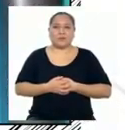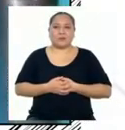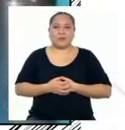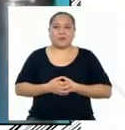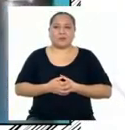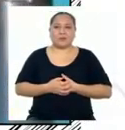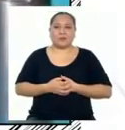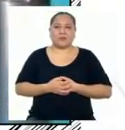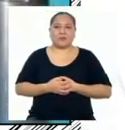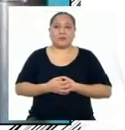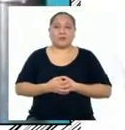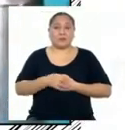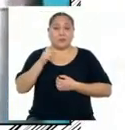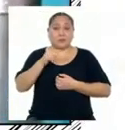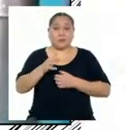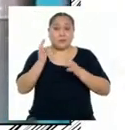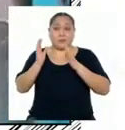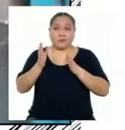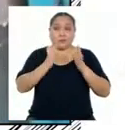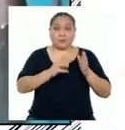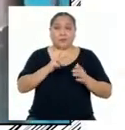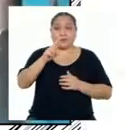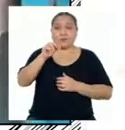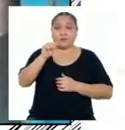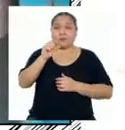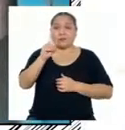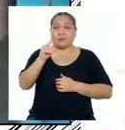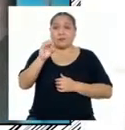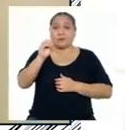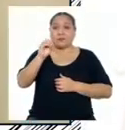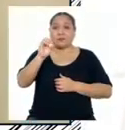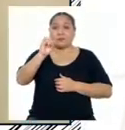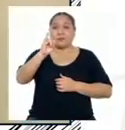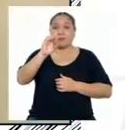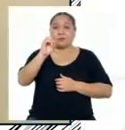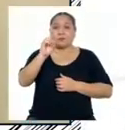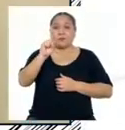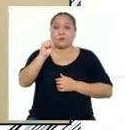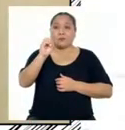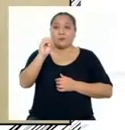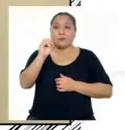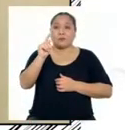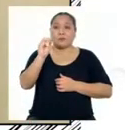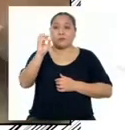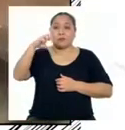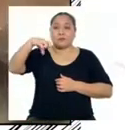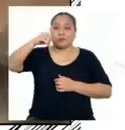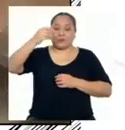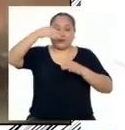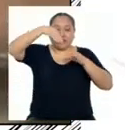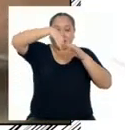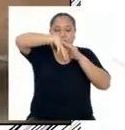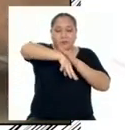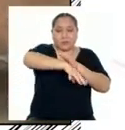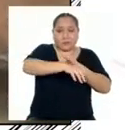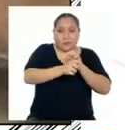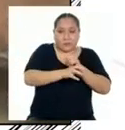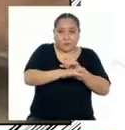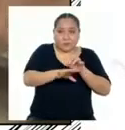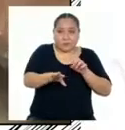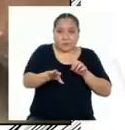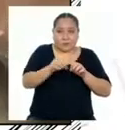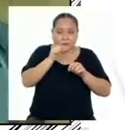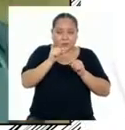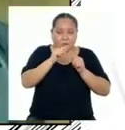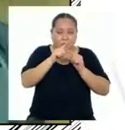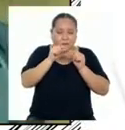Para la producción de radisótopos se introducen en el núcleo del reactor Elementos químicos estables en